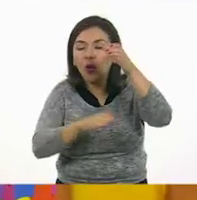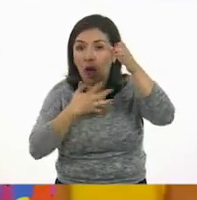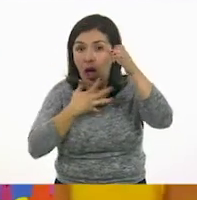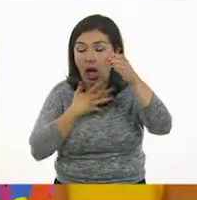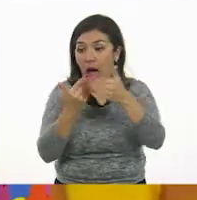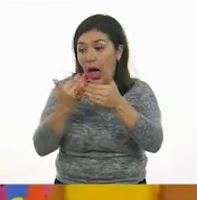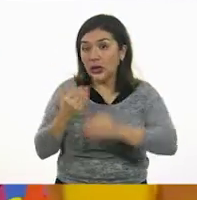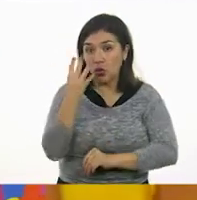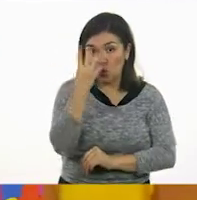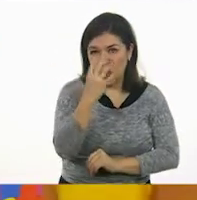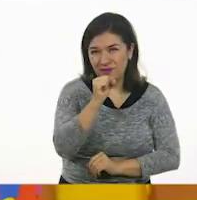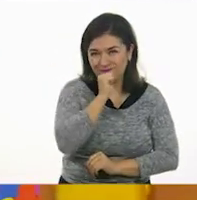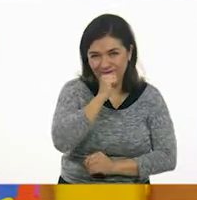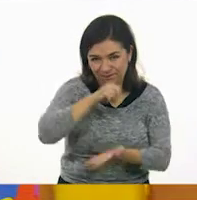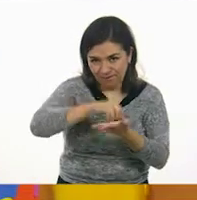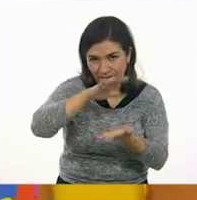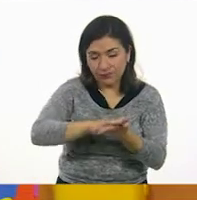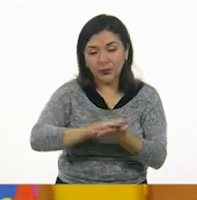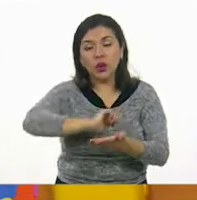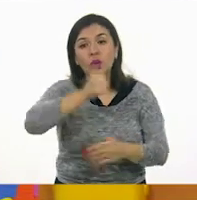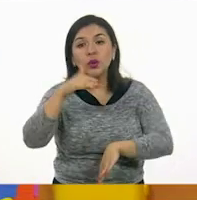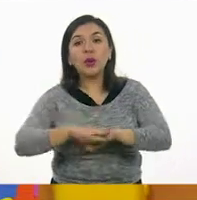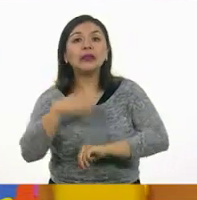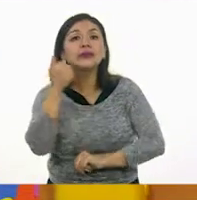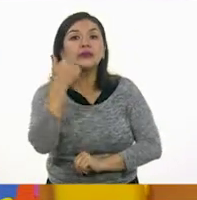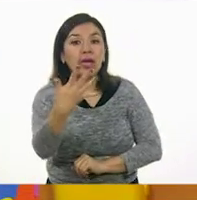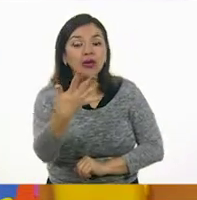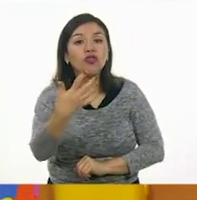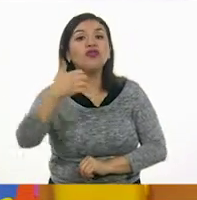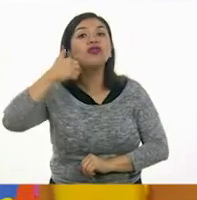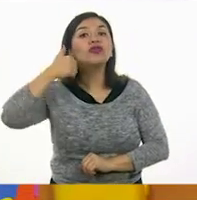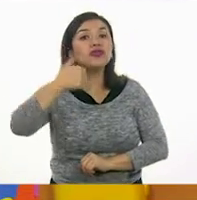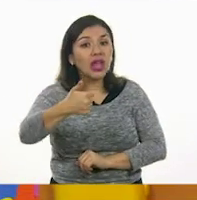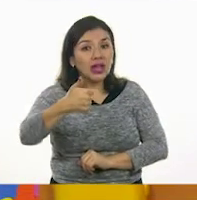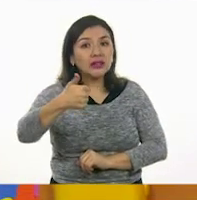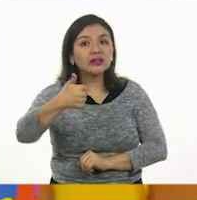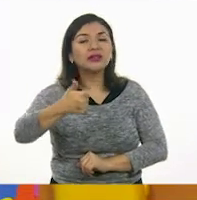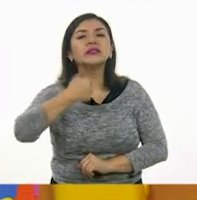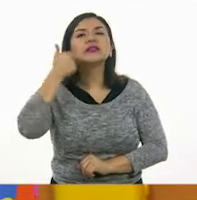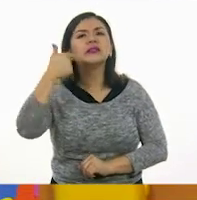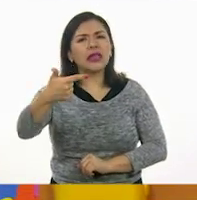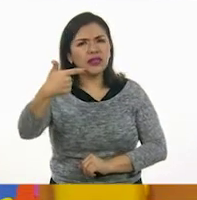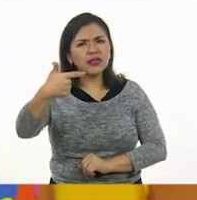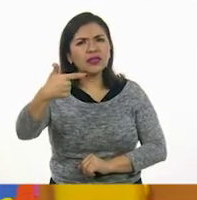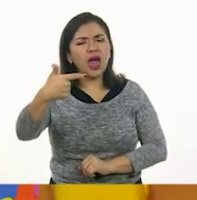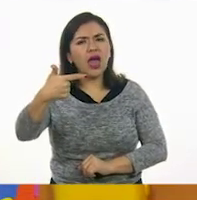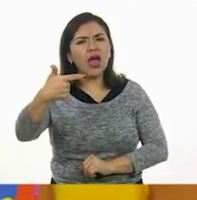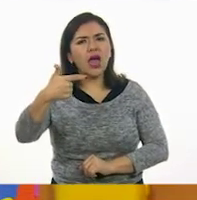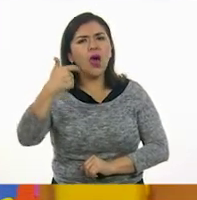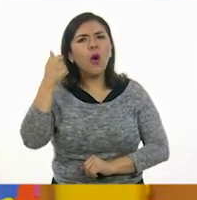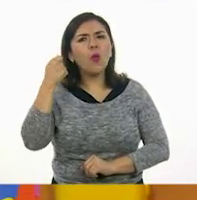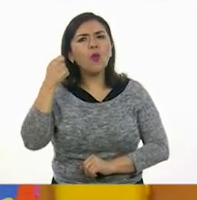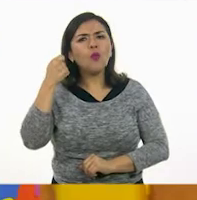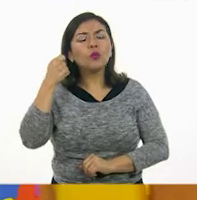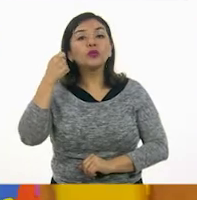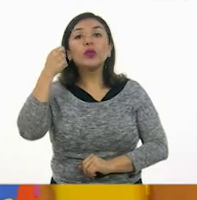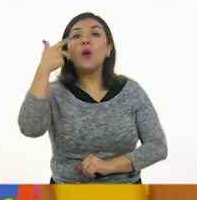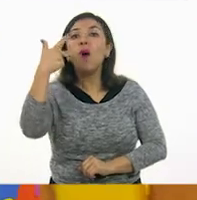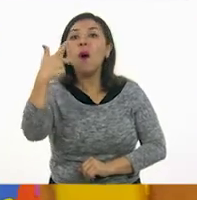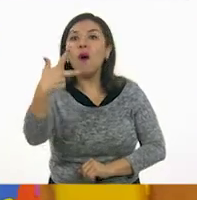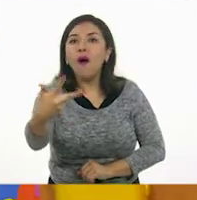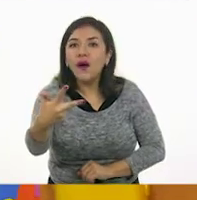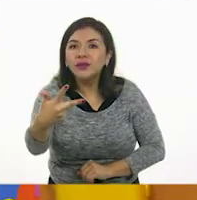tenía cuatro, cinco, seis, siete y